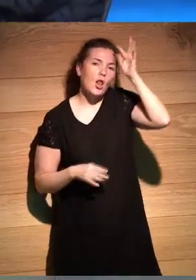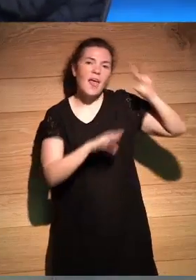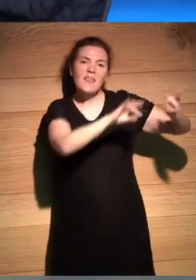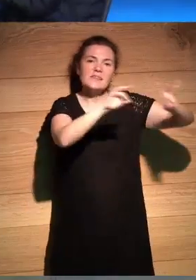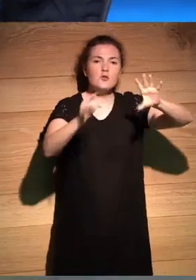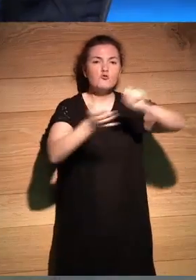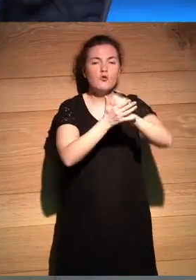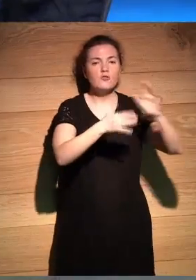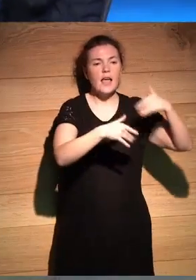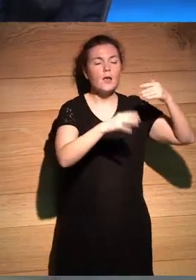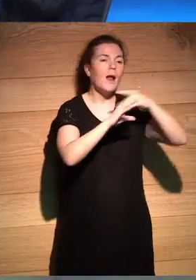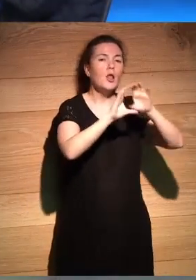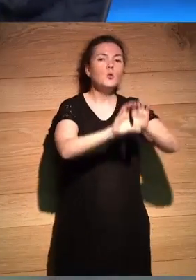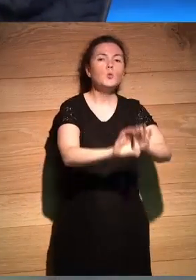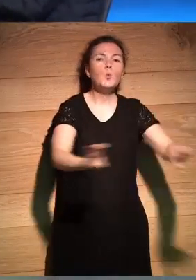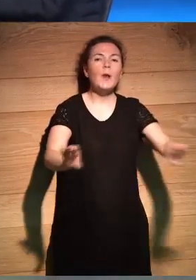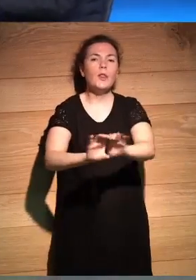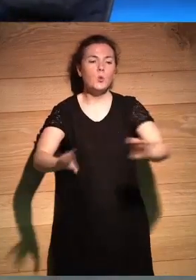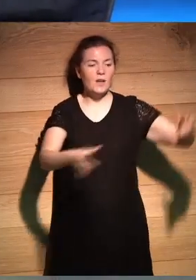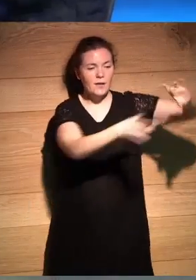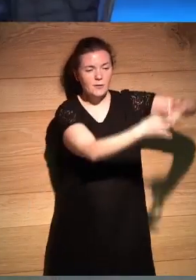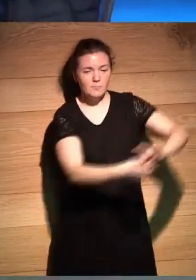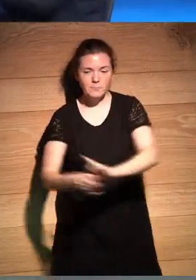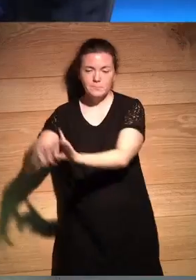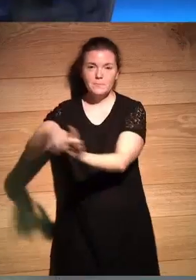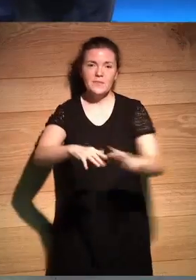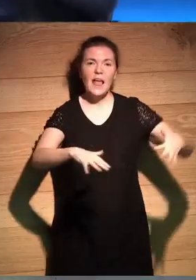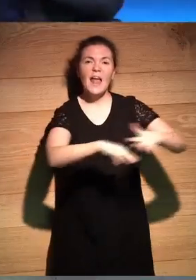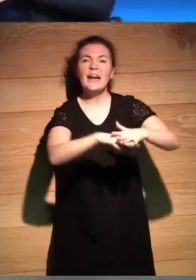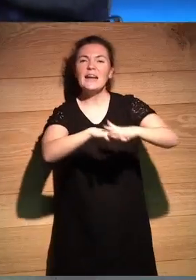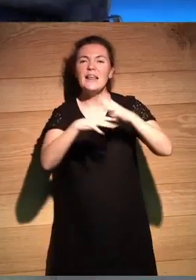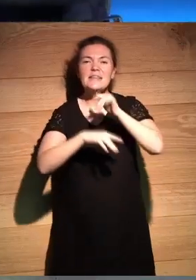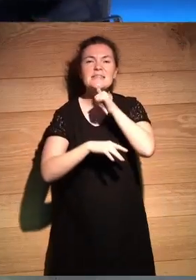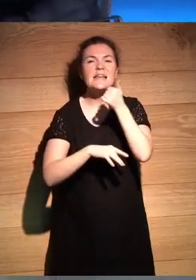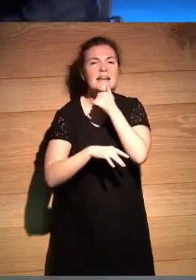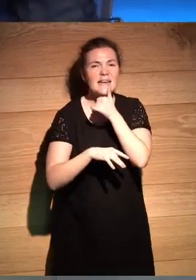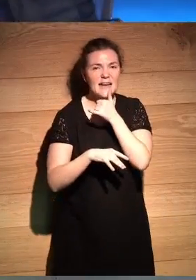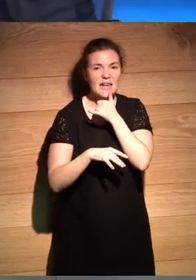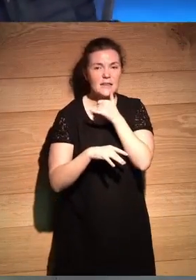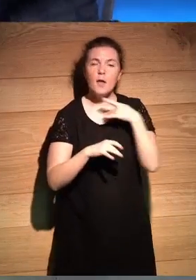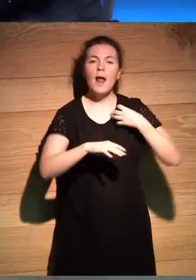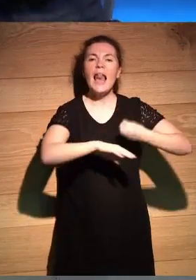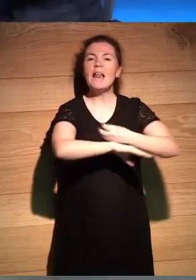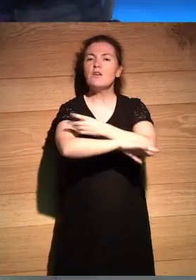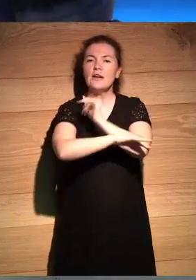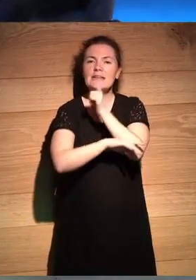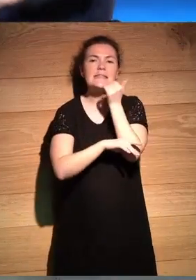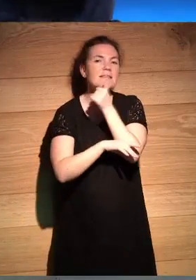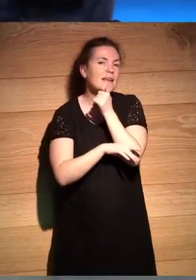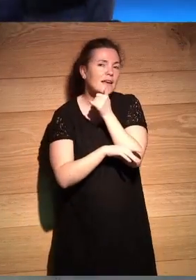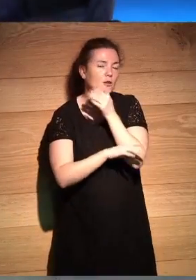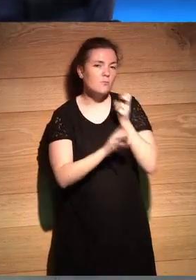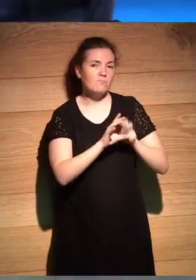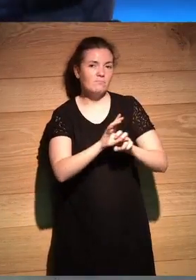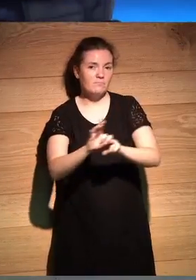están comunicados por túneles ¿no? tal vez hay una red secreta donde sales en cada desierto tal vez hay como un ferrocarril secreto que te va llevando